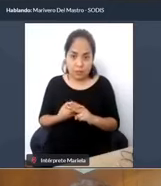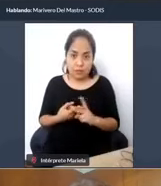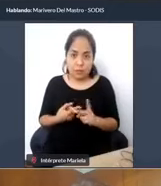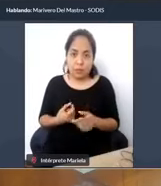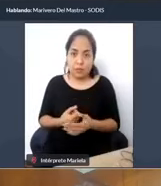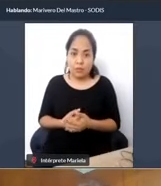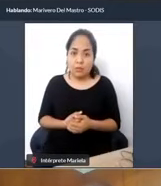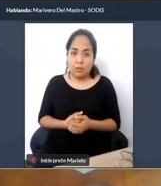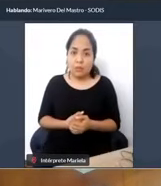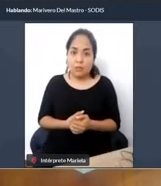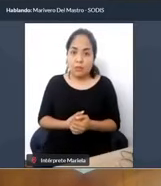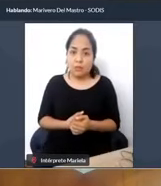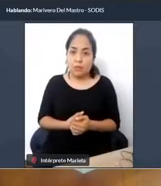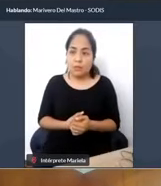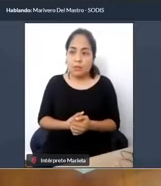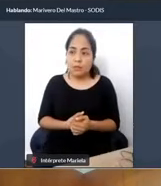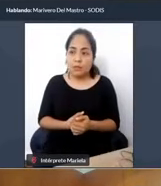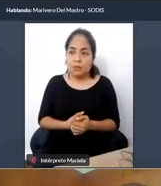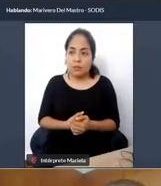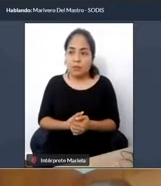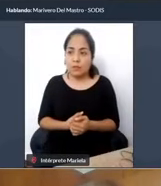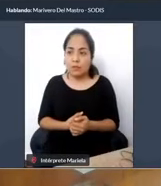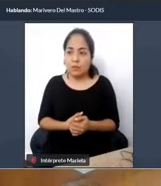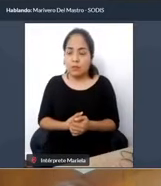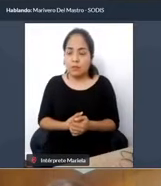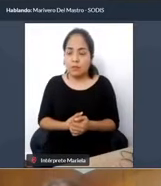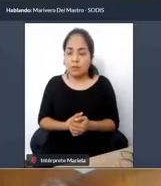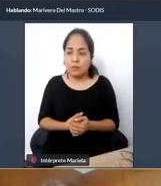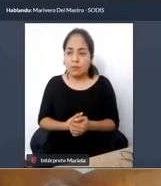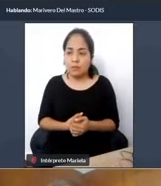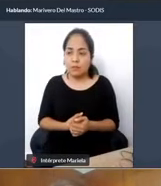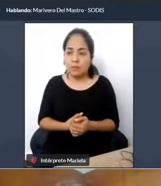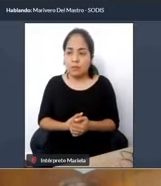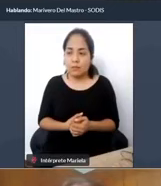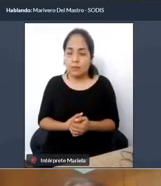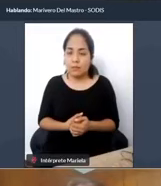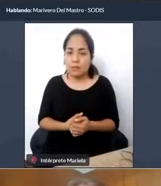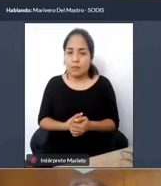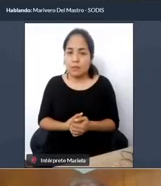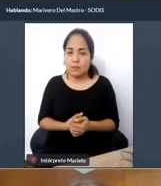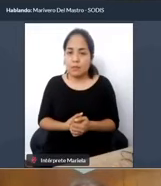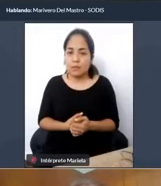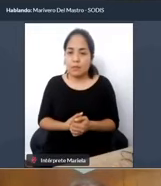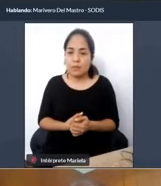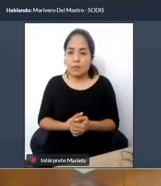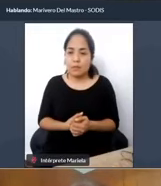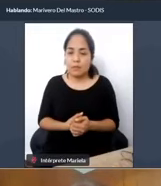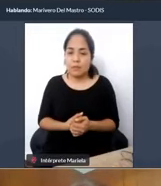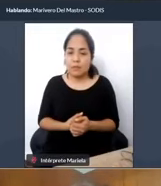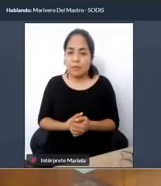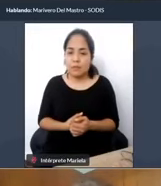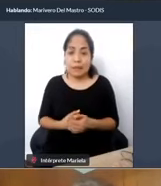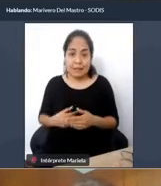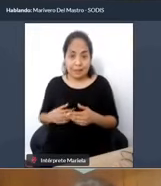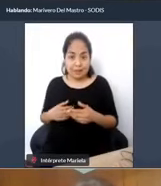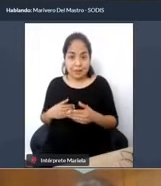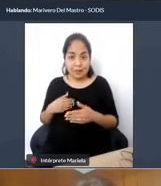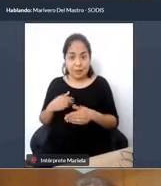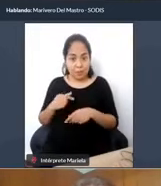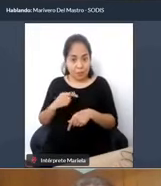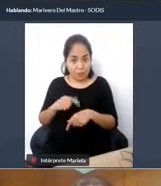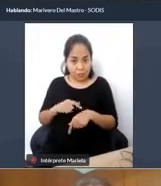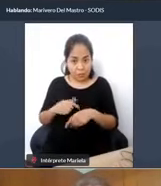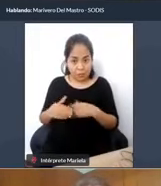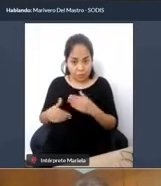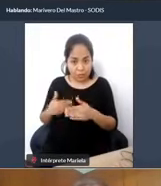el modelo es importante justamente en este proceso de generar empatía, interiorizar el modelo social de la